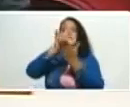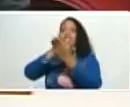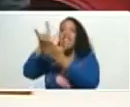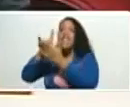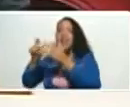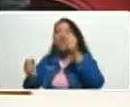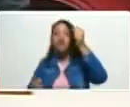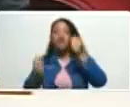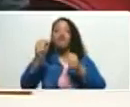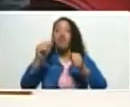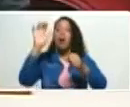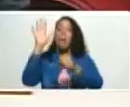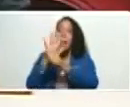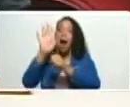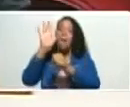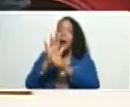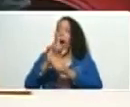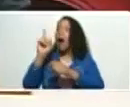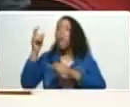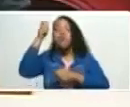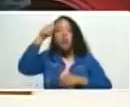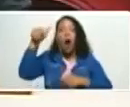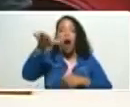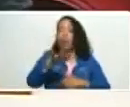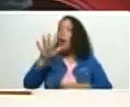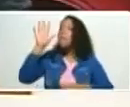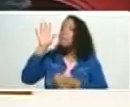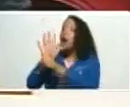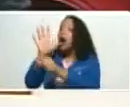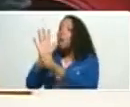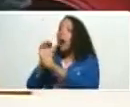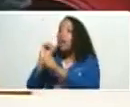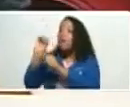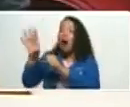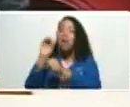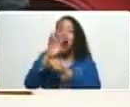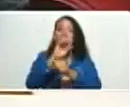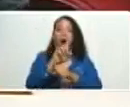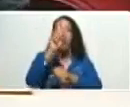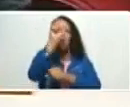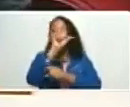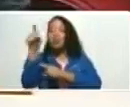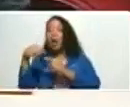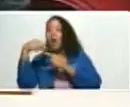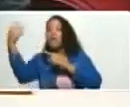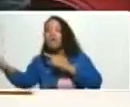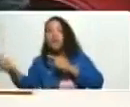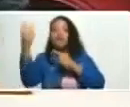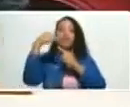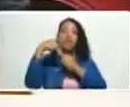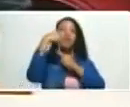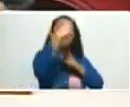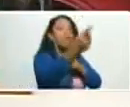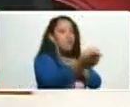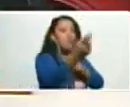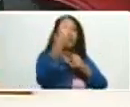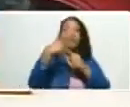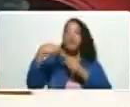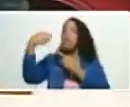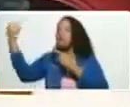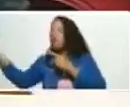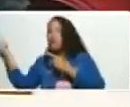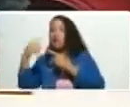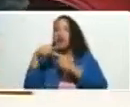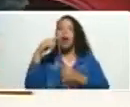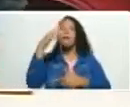paraba con una corneta en los pueblos y iba una semana y volvía una semana y se iba por Oriente se iba para Carabobo se iba para